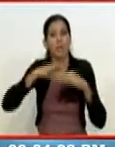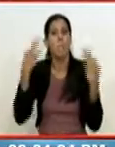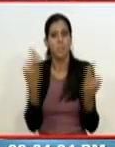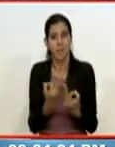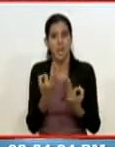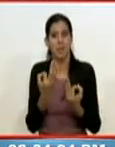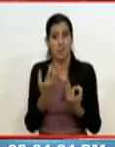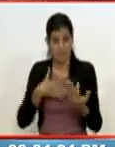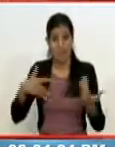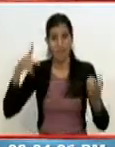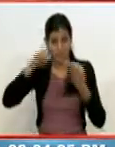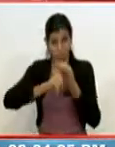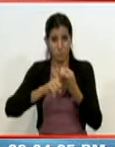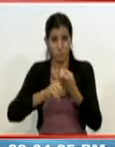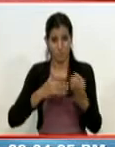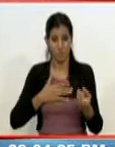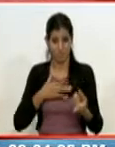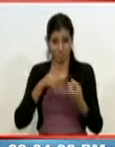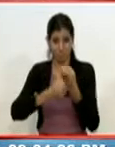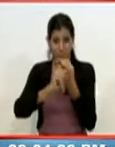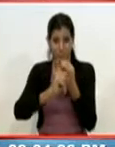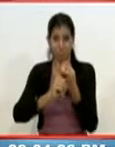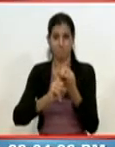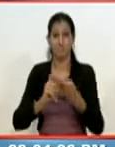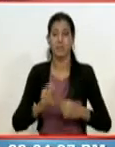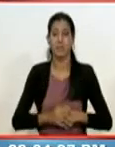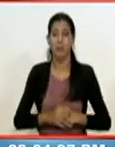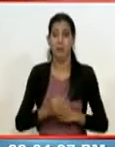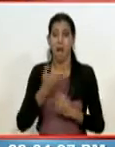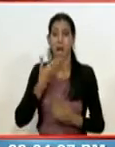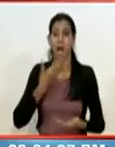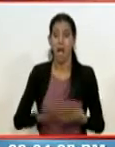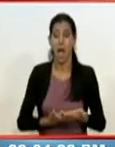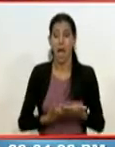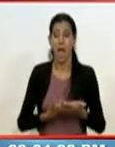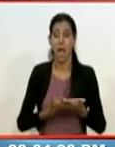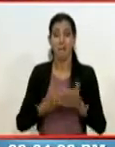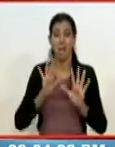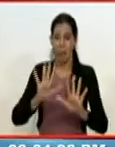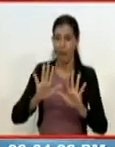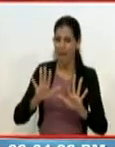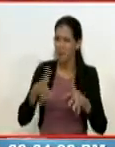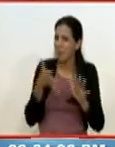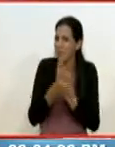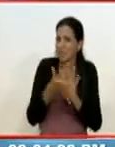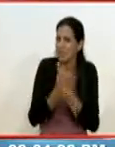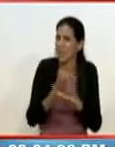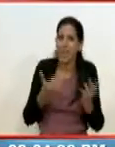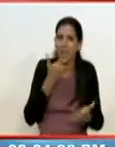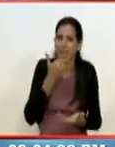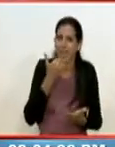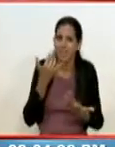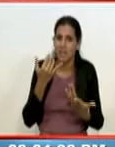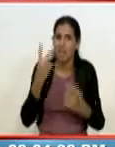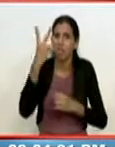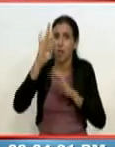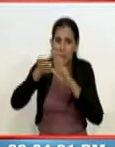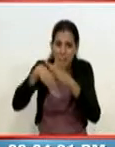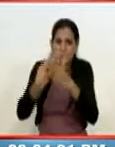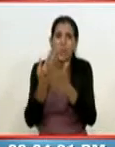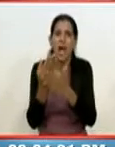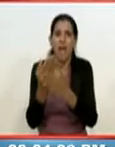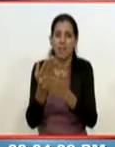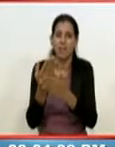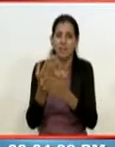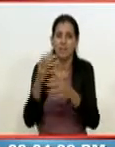¿Quieres casarte conmigo? Yo me quedé así como que ya va, es que le pasó a este, son las dos de la mañana. Está